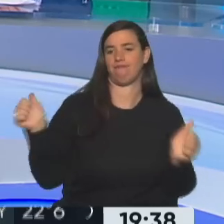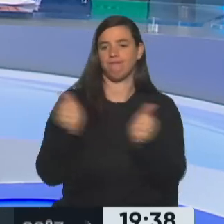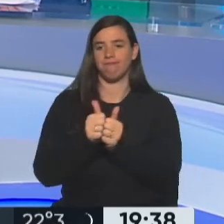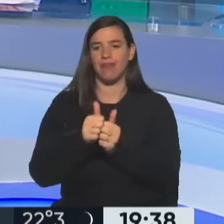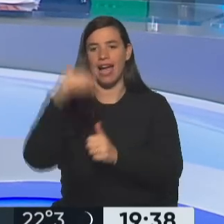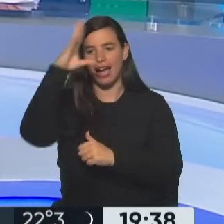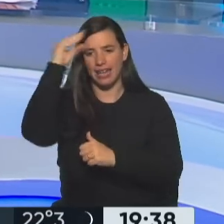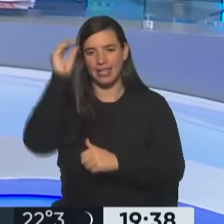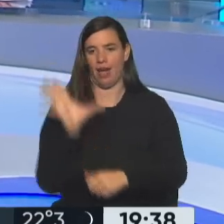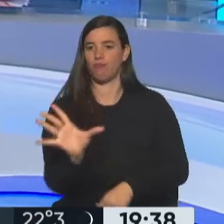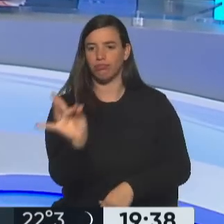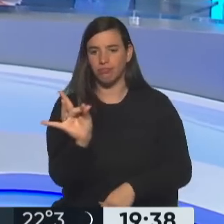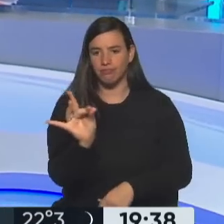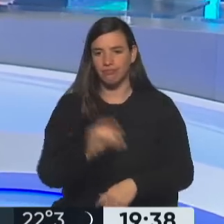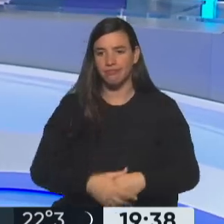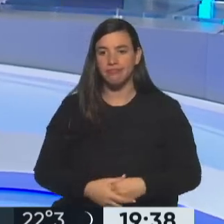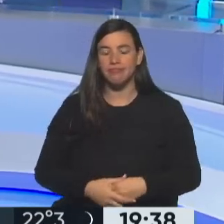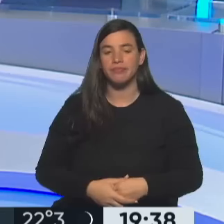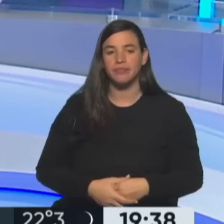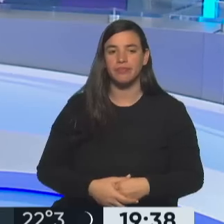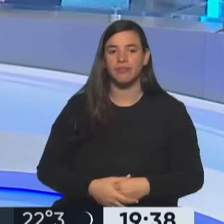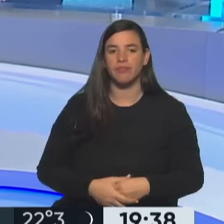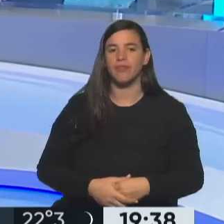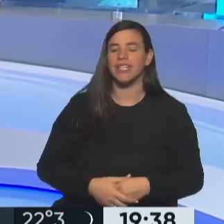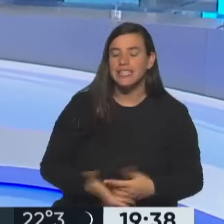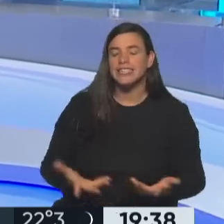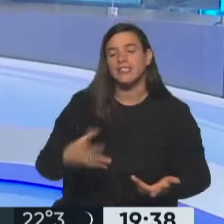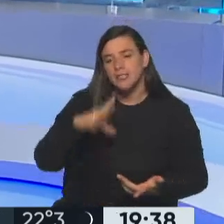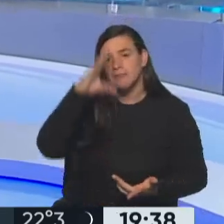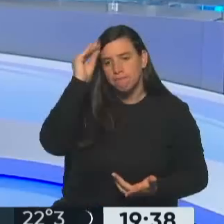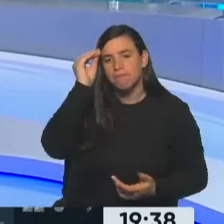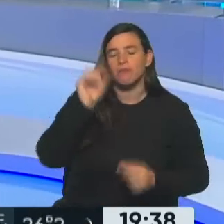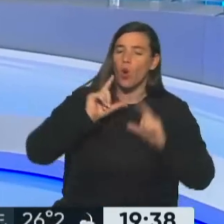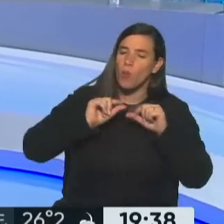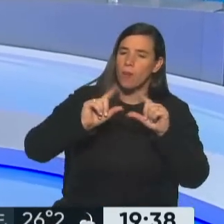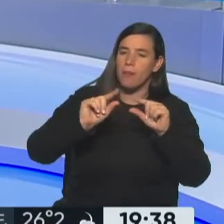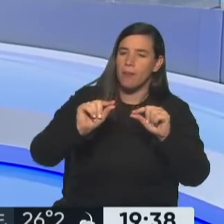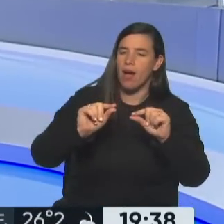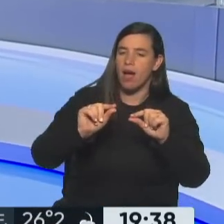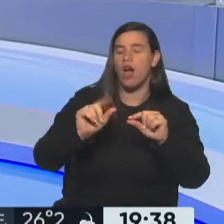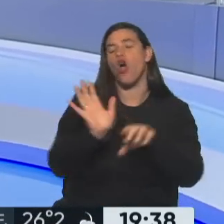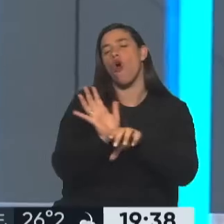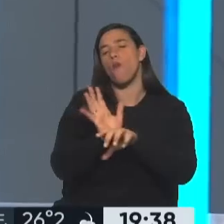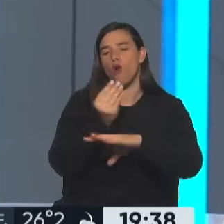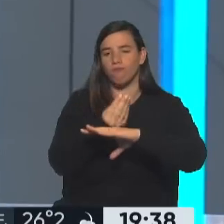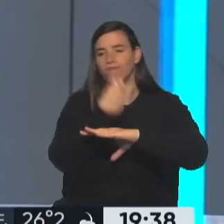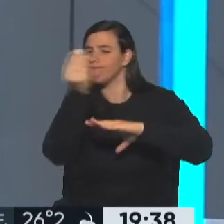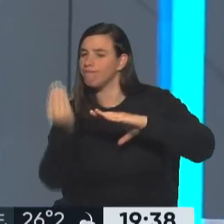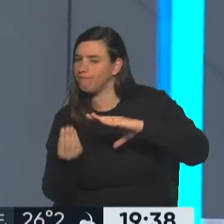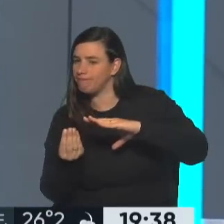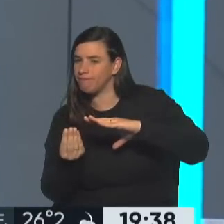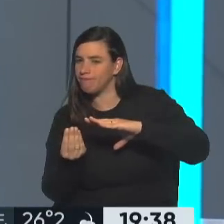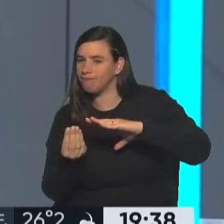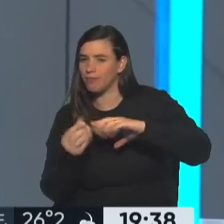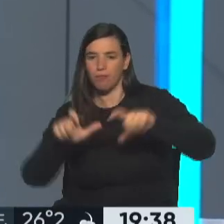Claro, claro, claro, claro, claro. Ella reclama, ella reclama un poco, se baja de la candidatura a lo que ya había hecho, pero sigue